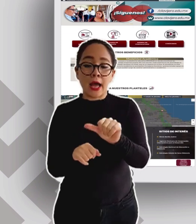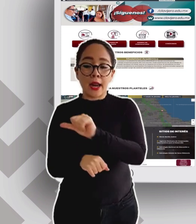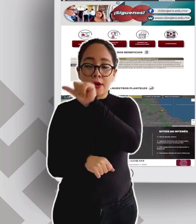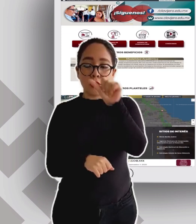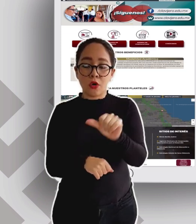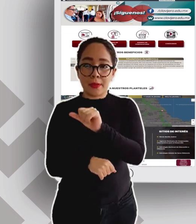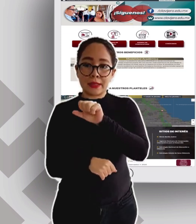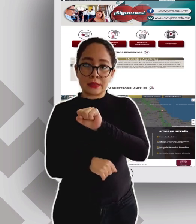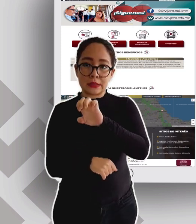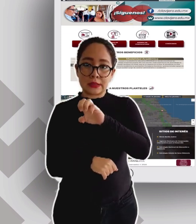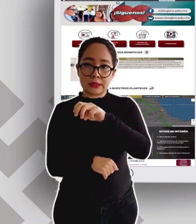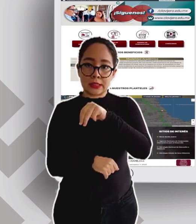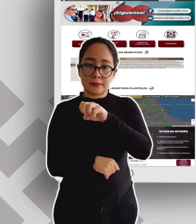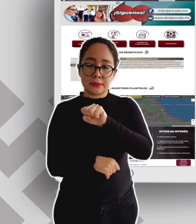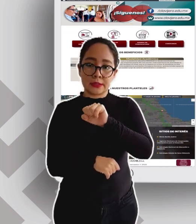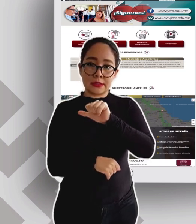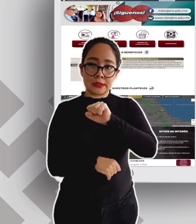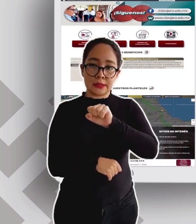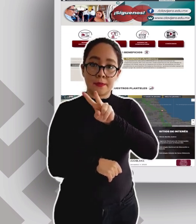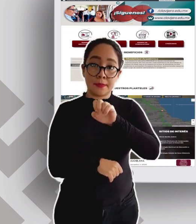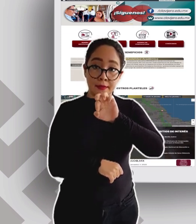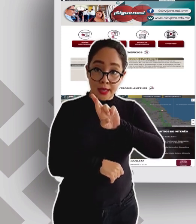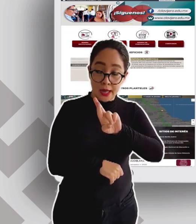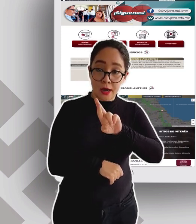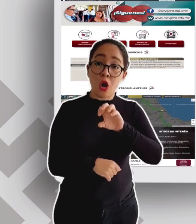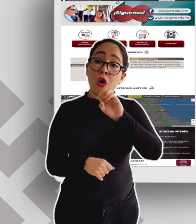comunicación permanente para la comunidad educativa.